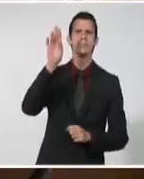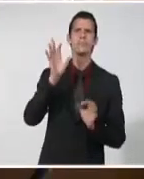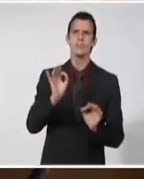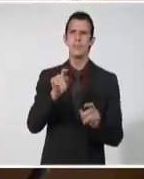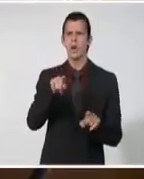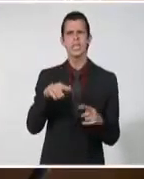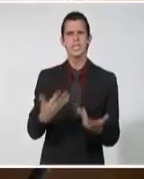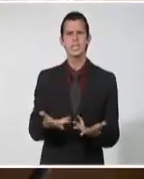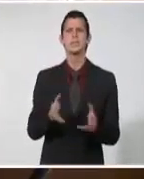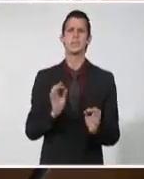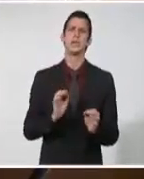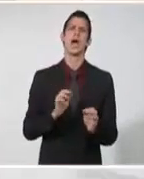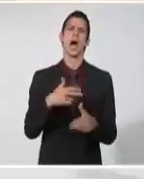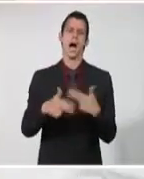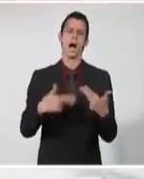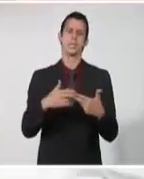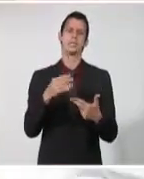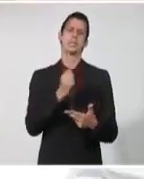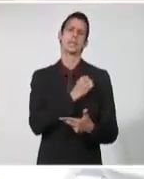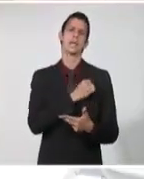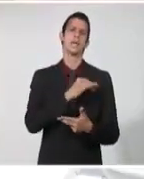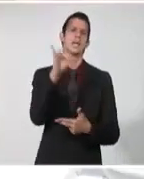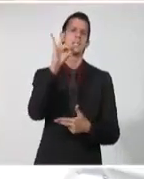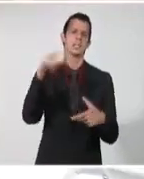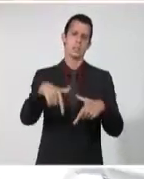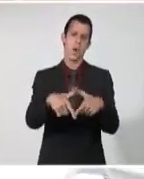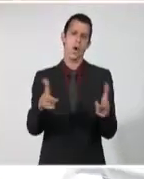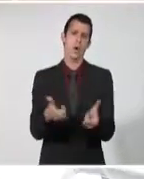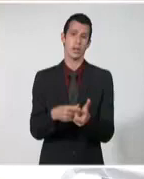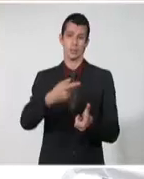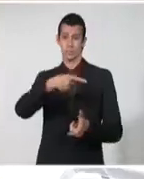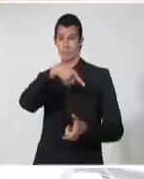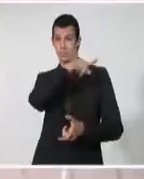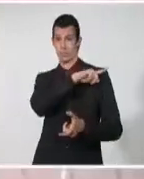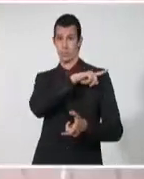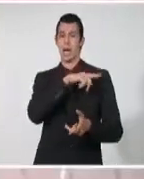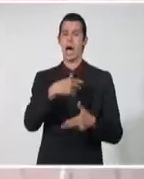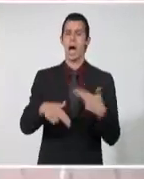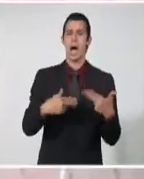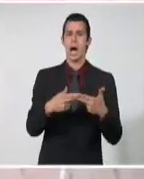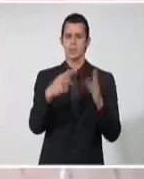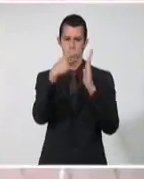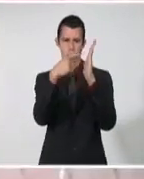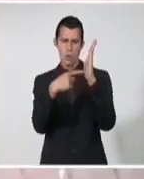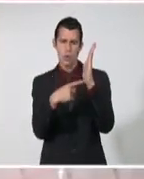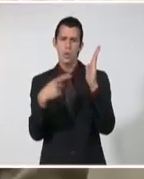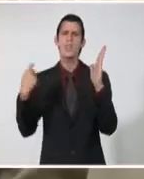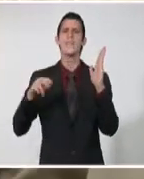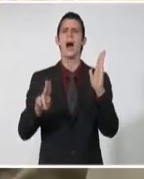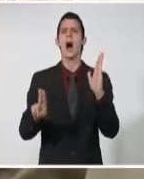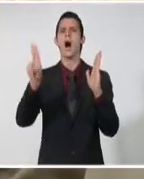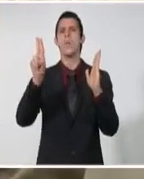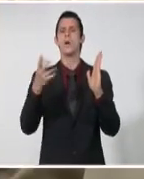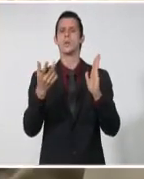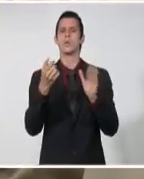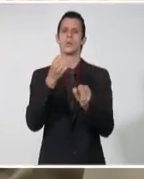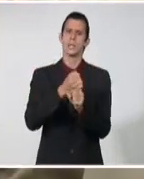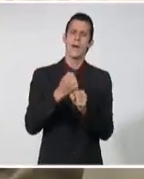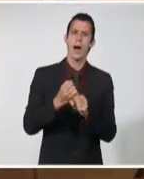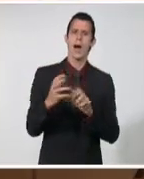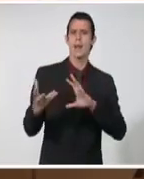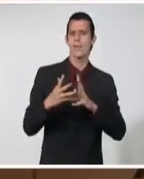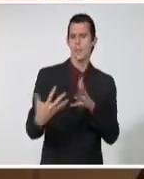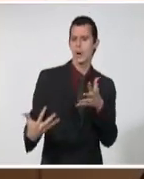resolución del séptimo congreso, relacionada con el funcionamiento del partido, la actividad ideológica y la vinculación con las